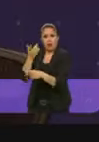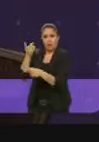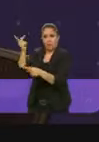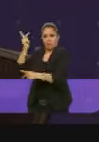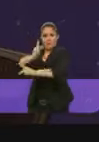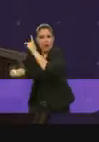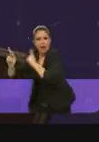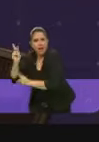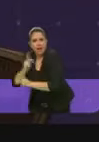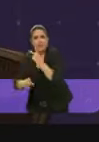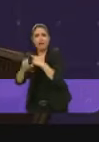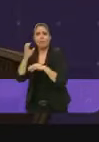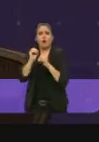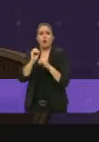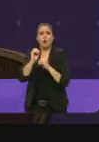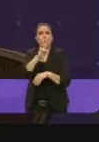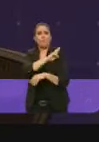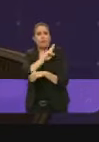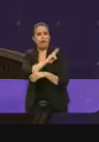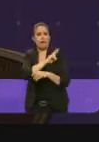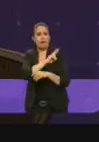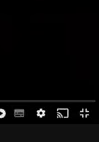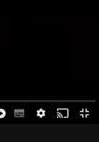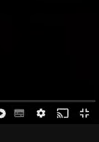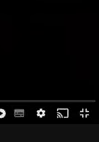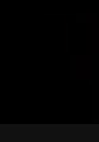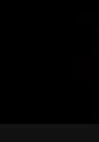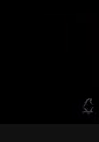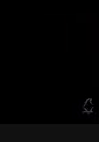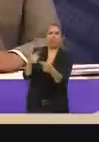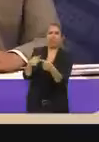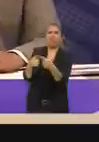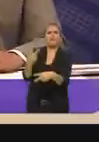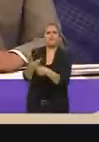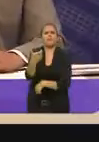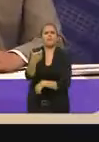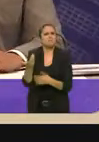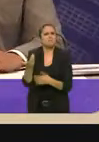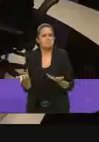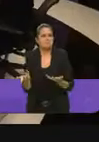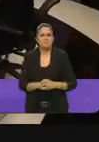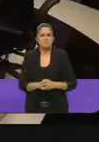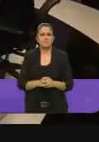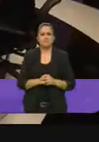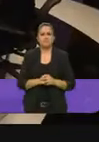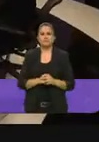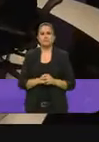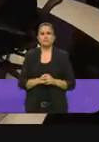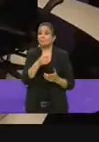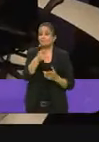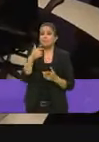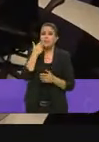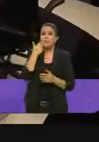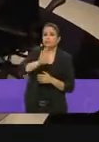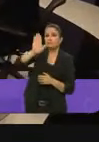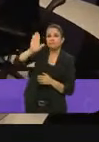financiamiento en instituciones privadas? ¿O van a incrementar? Bueno. ¿Quién quiere empezar?